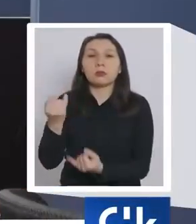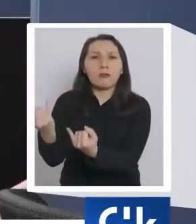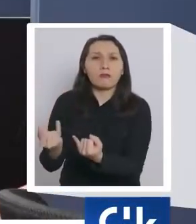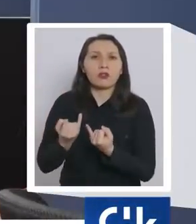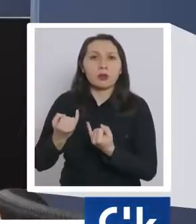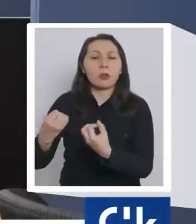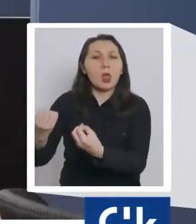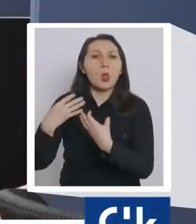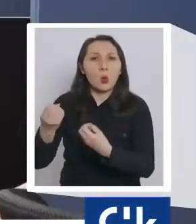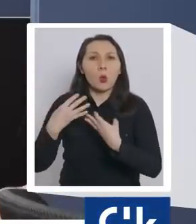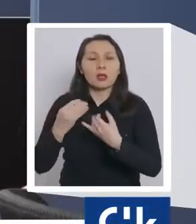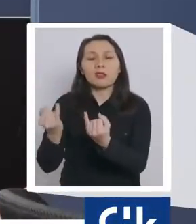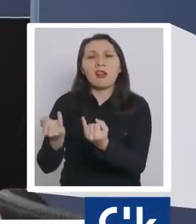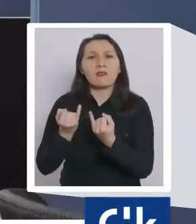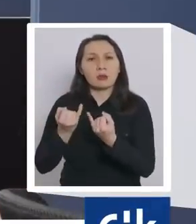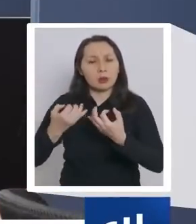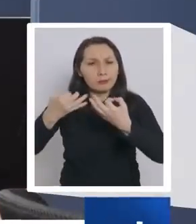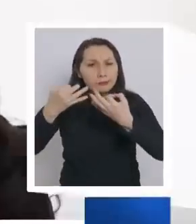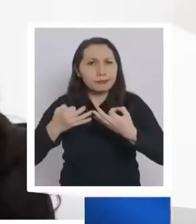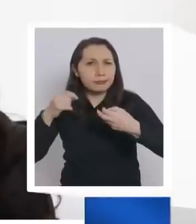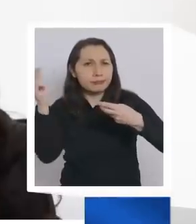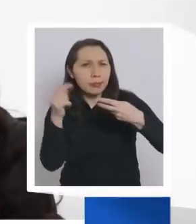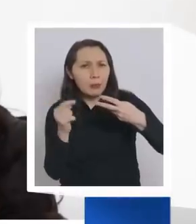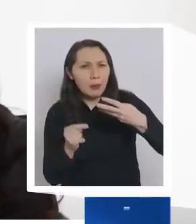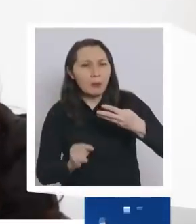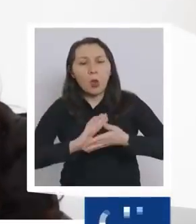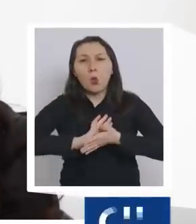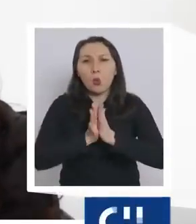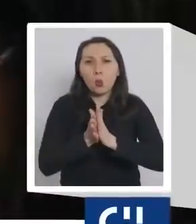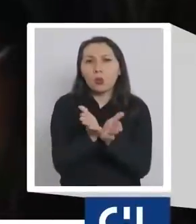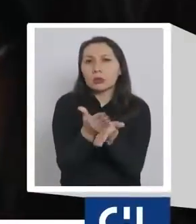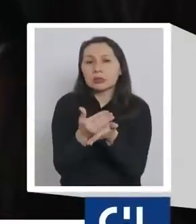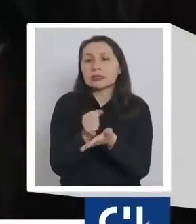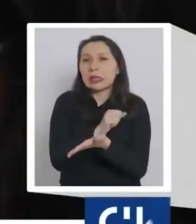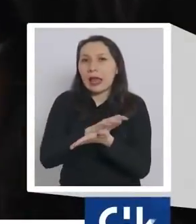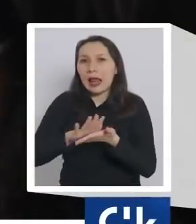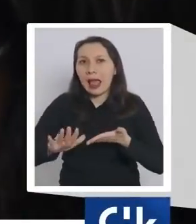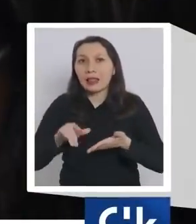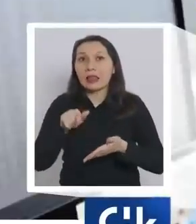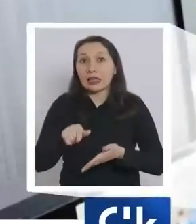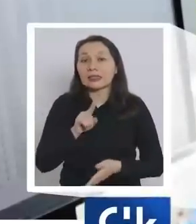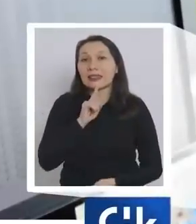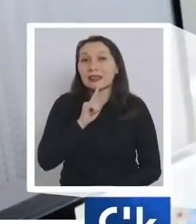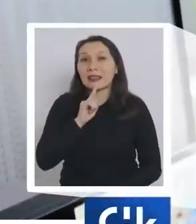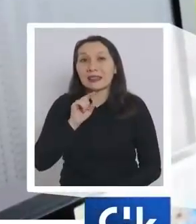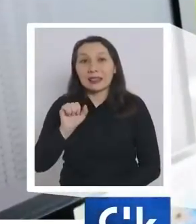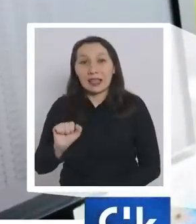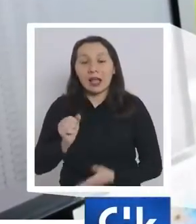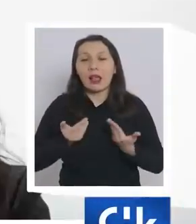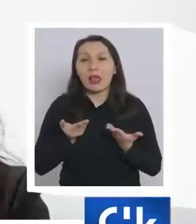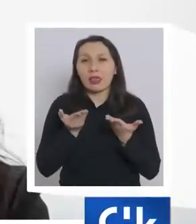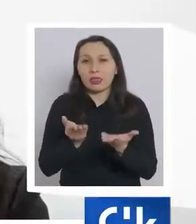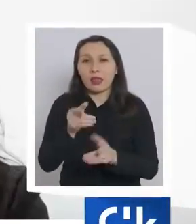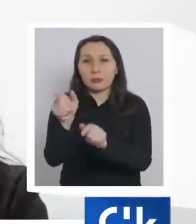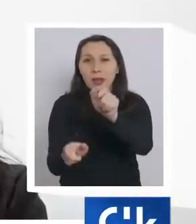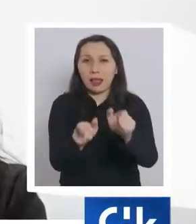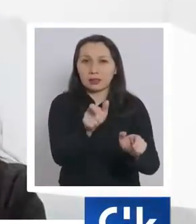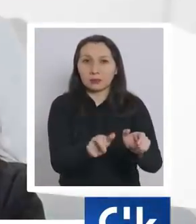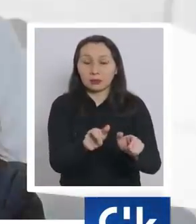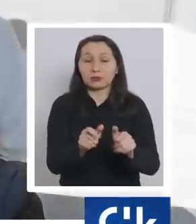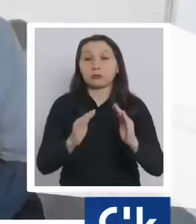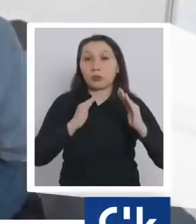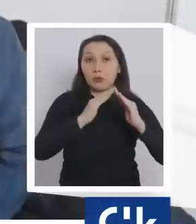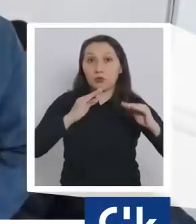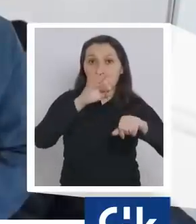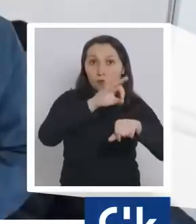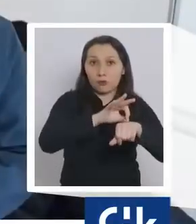educación y información concreta de todas las estrategias gratuitas de TTA que estamos otorgando la ciudadanía, como las